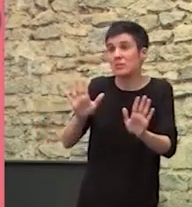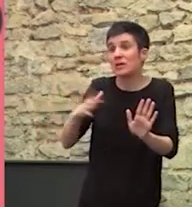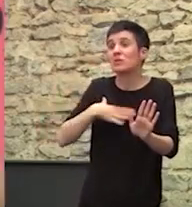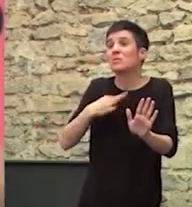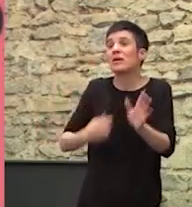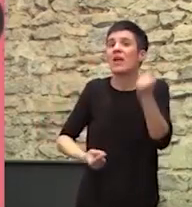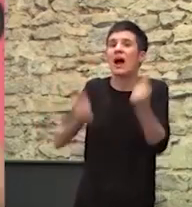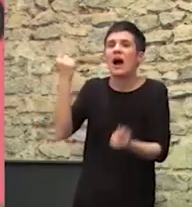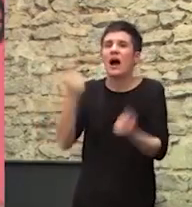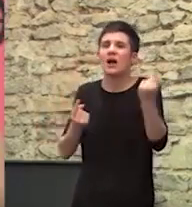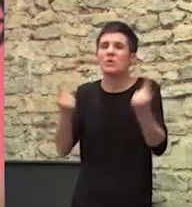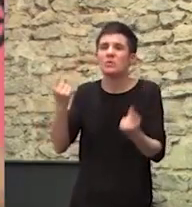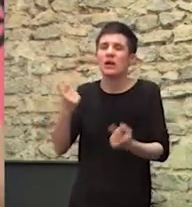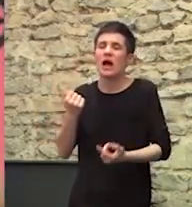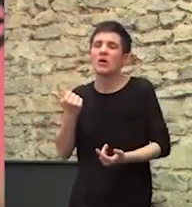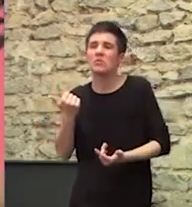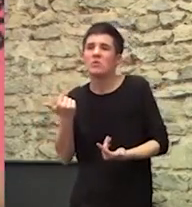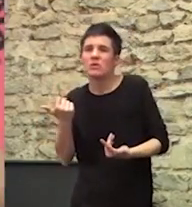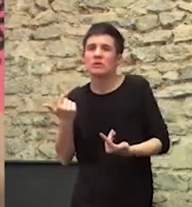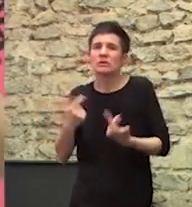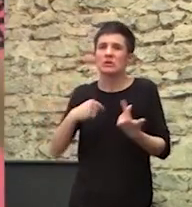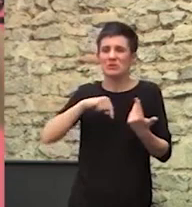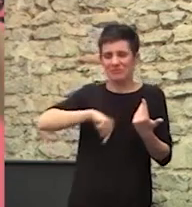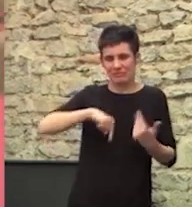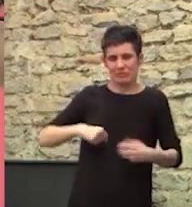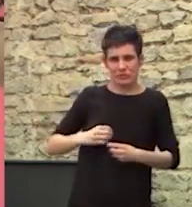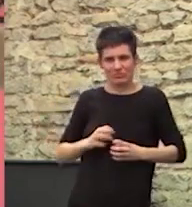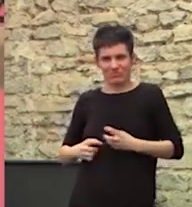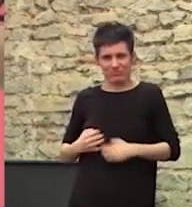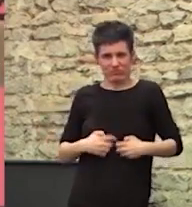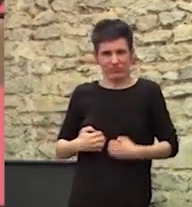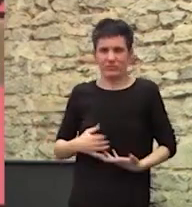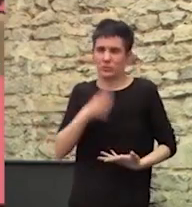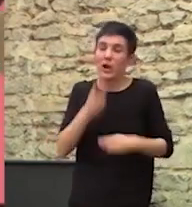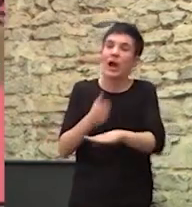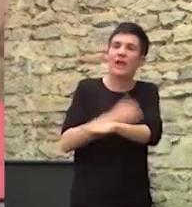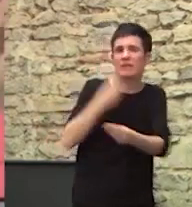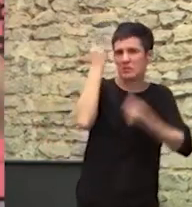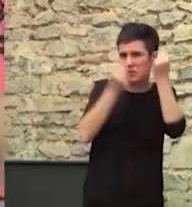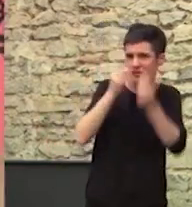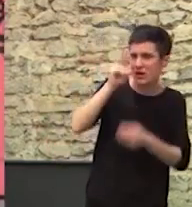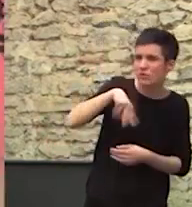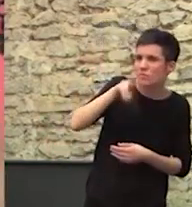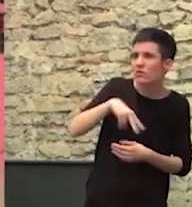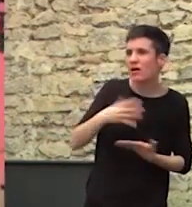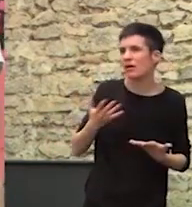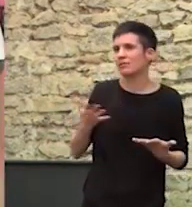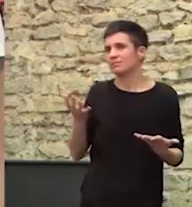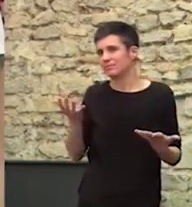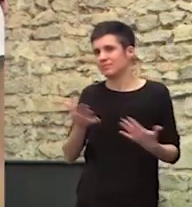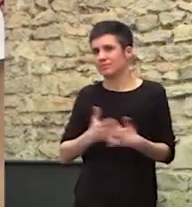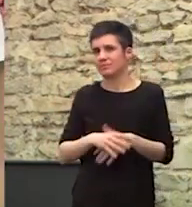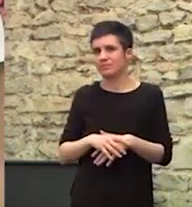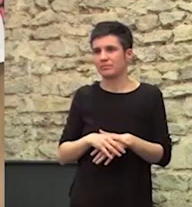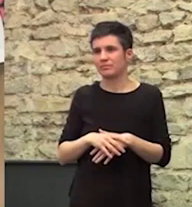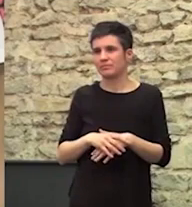Se le revuelve un poquito Eso que tiene ahí dentro Que no se había Que no había pensado Que no se había revisado Y